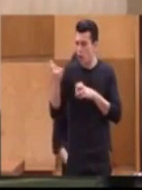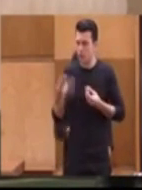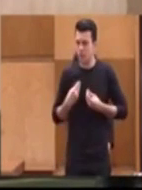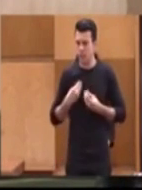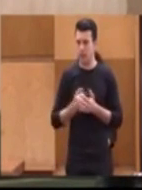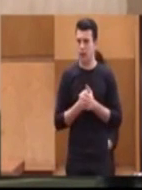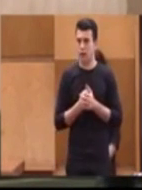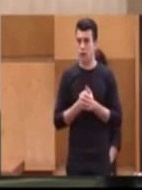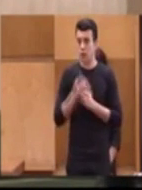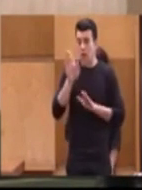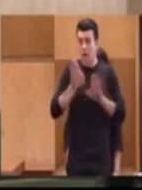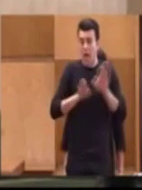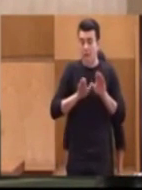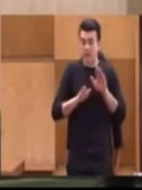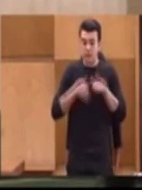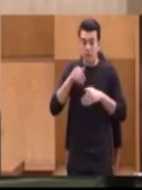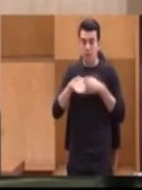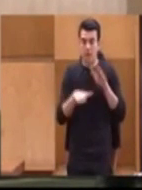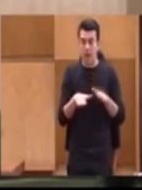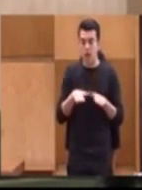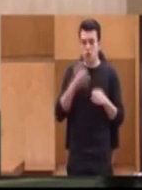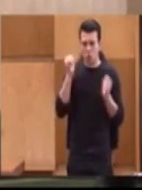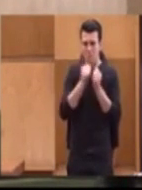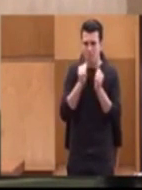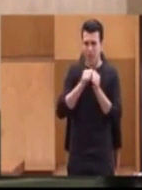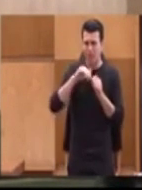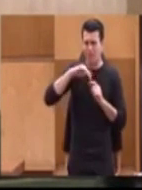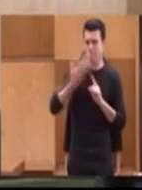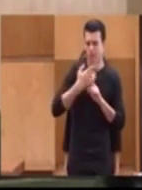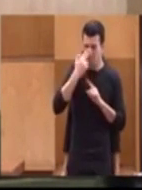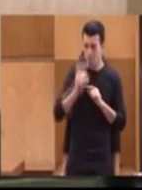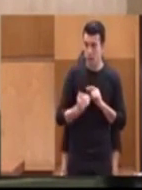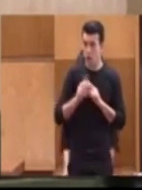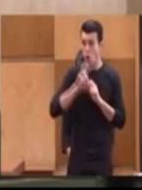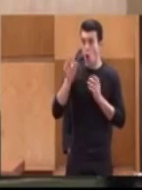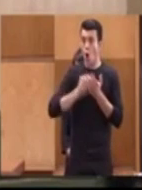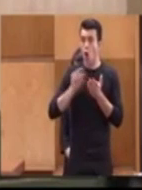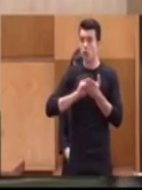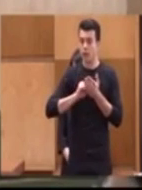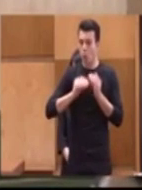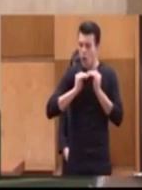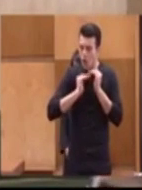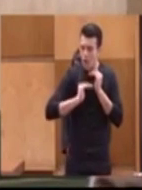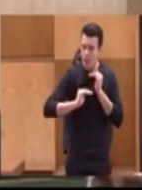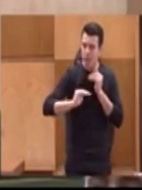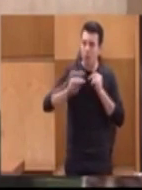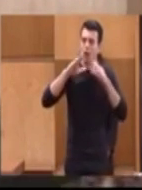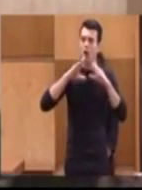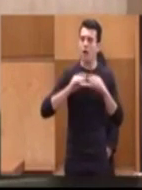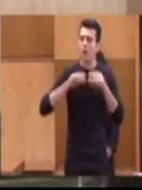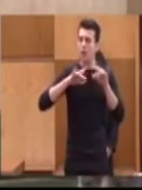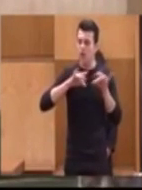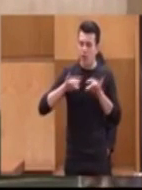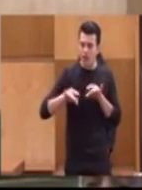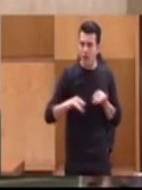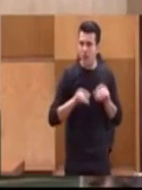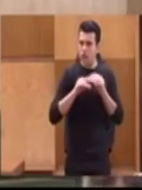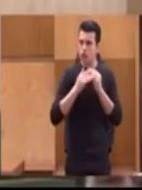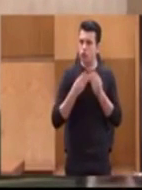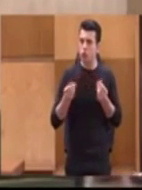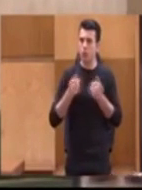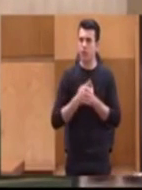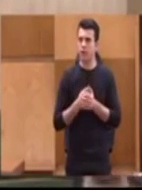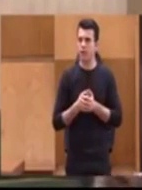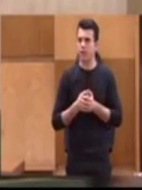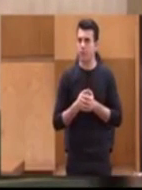vida. Unas veces peldaños con chinos o piedras que te hieren los pies y otras como una mullida alfombra donde se entierran tus pies desnudos. No